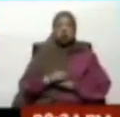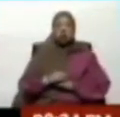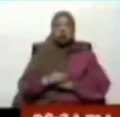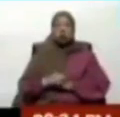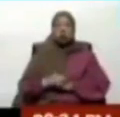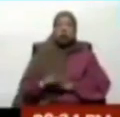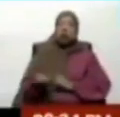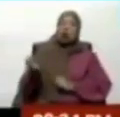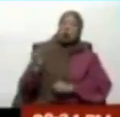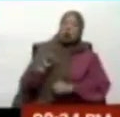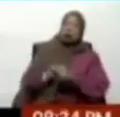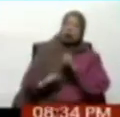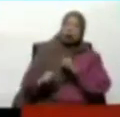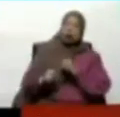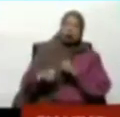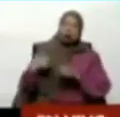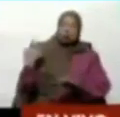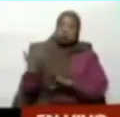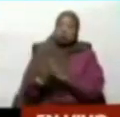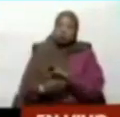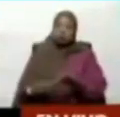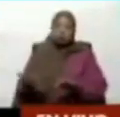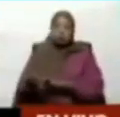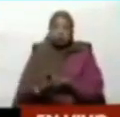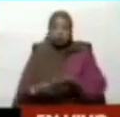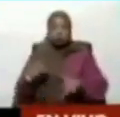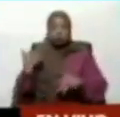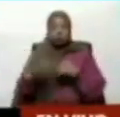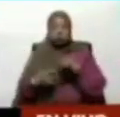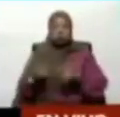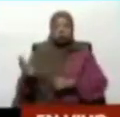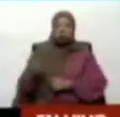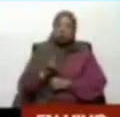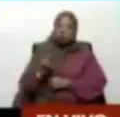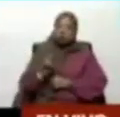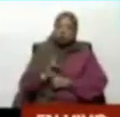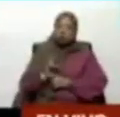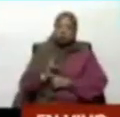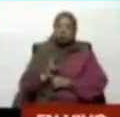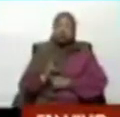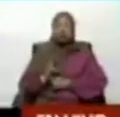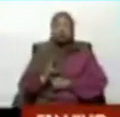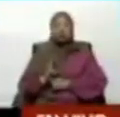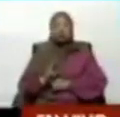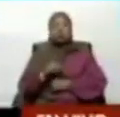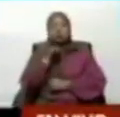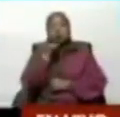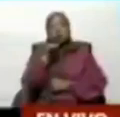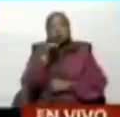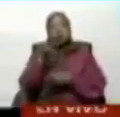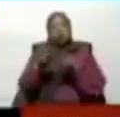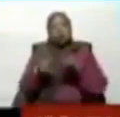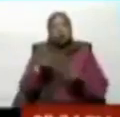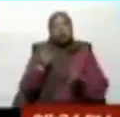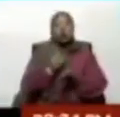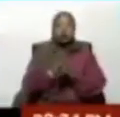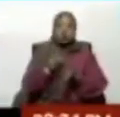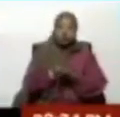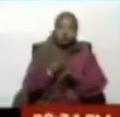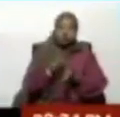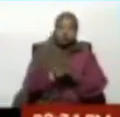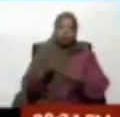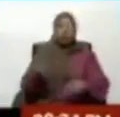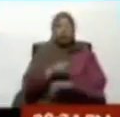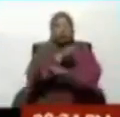tratar de ocasionar un evento en el país que dañe el clima de paz, tranquilidad y